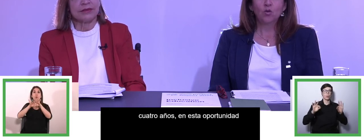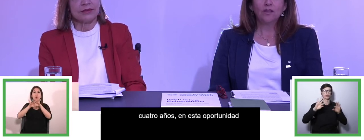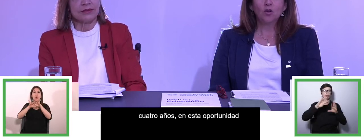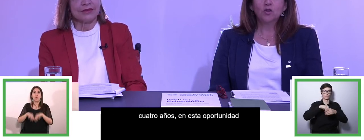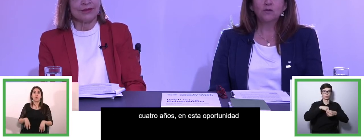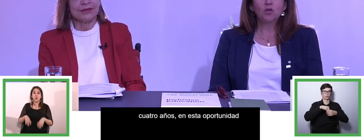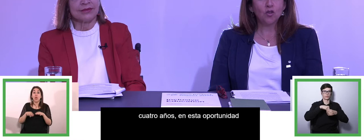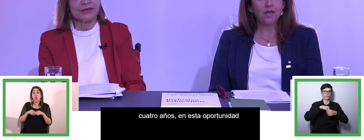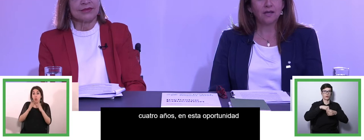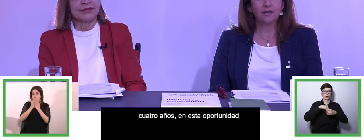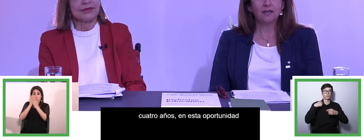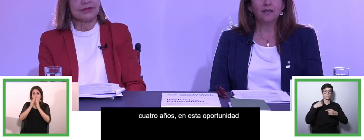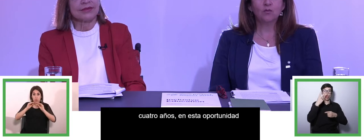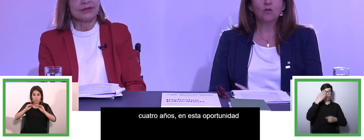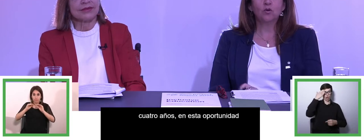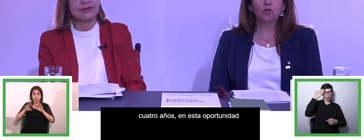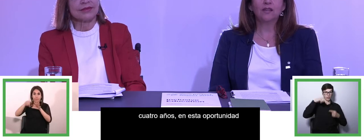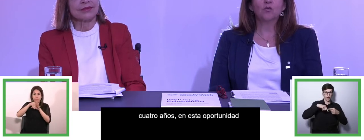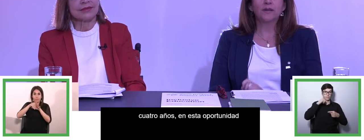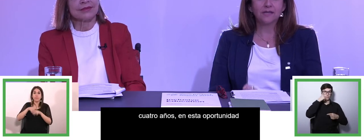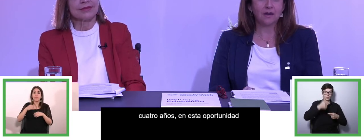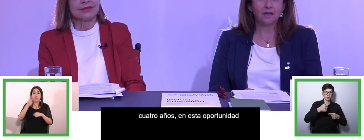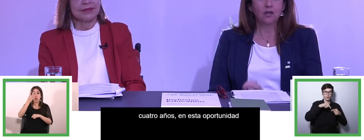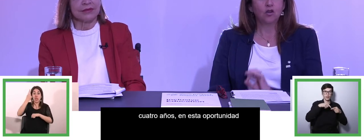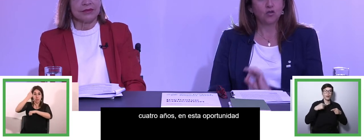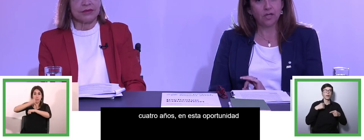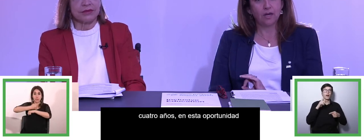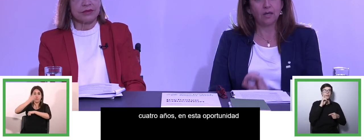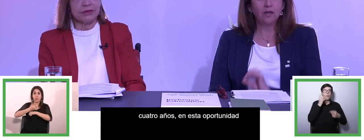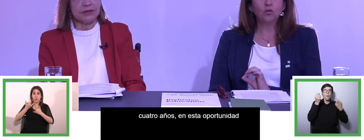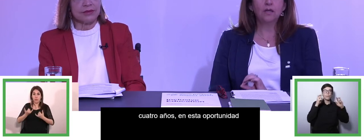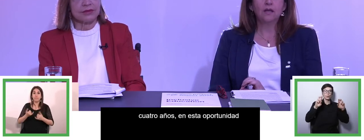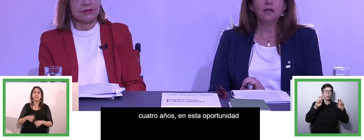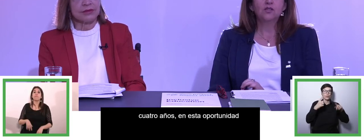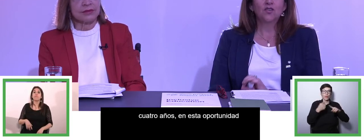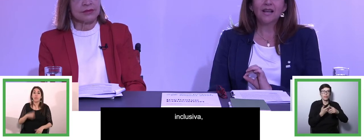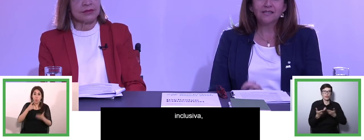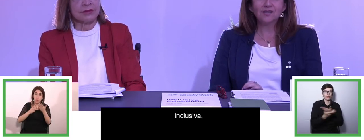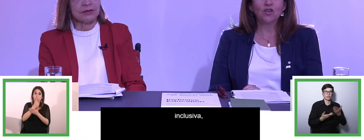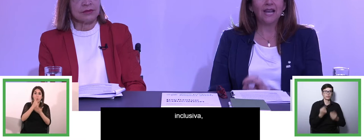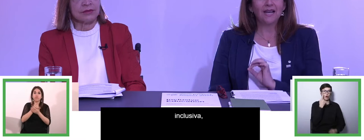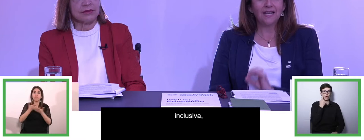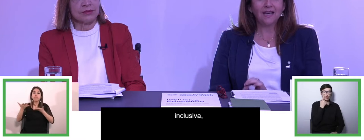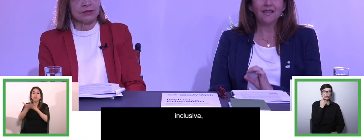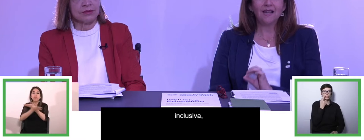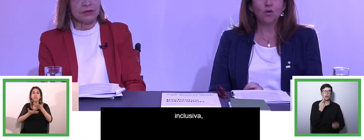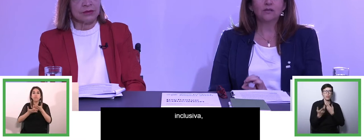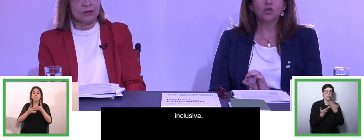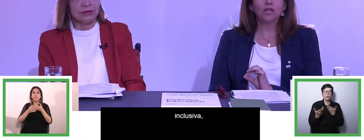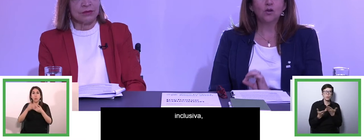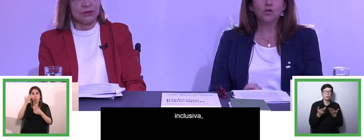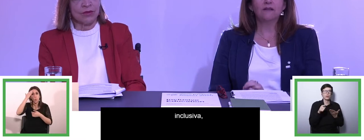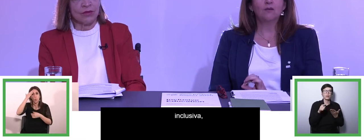Durante los próximos dos días tendremos la oportunidad de conversar, conocer y discutir sobre el acceso y la calidad de la